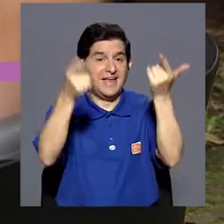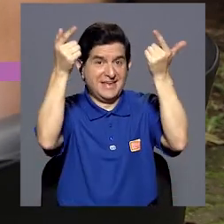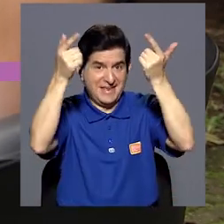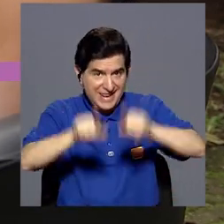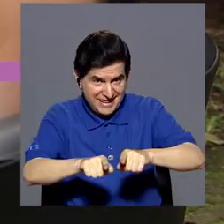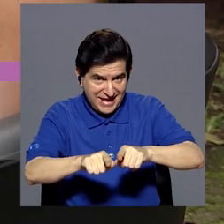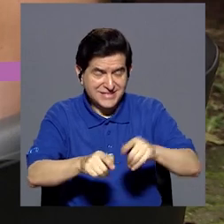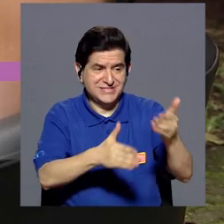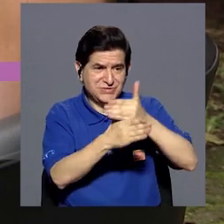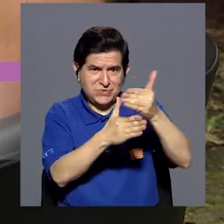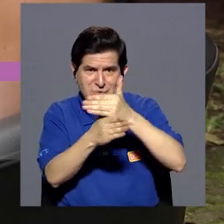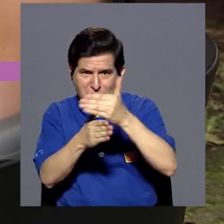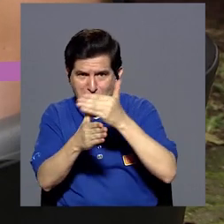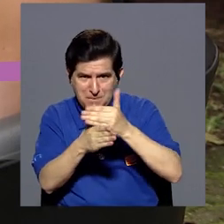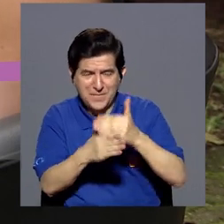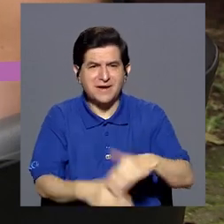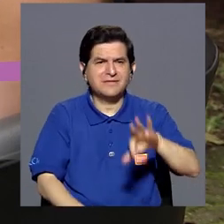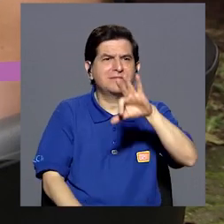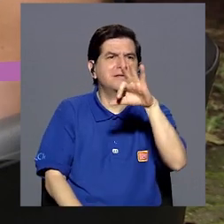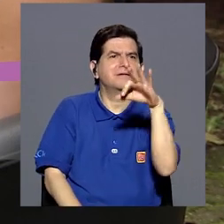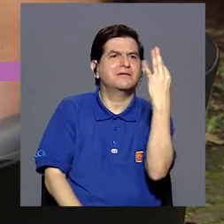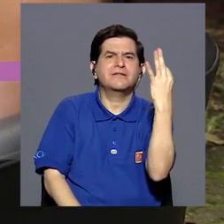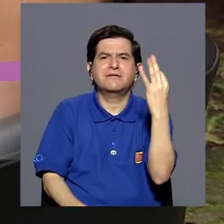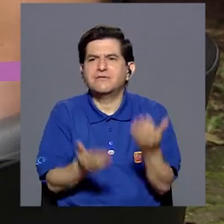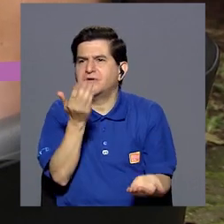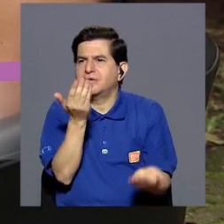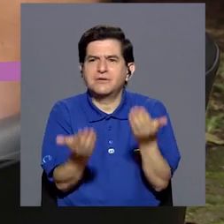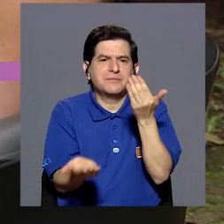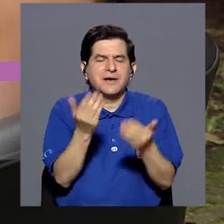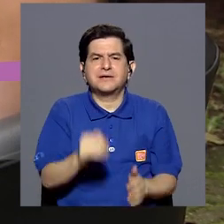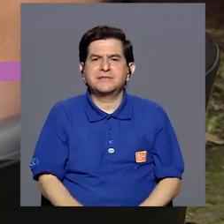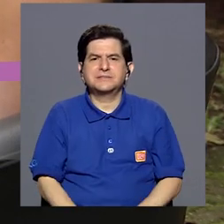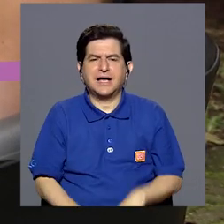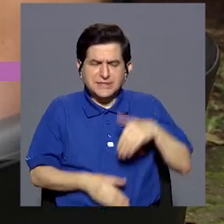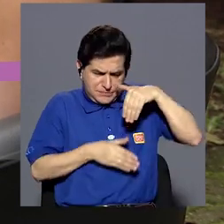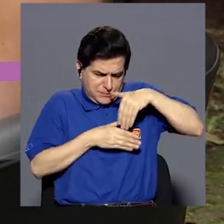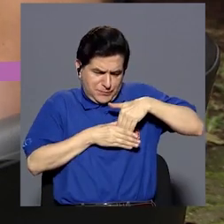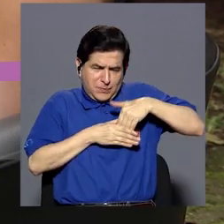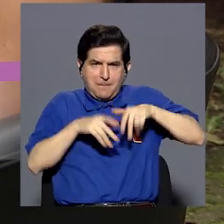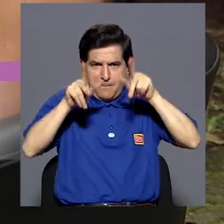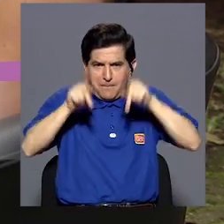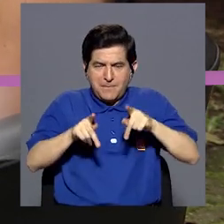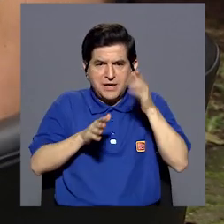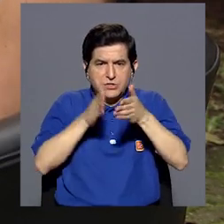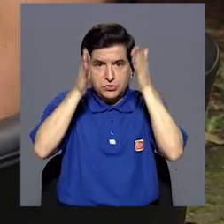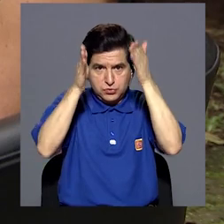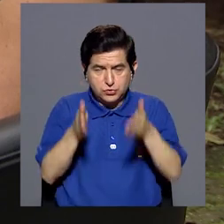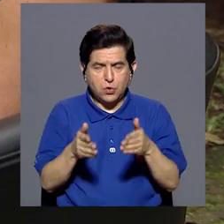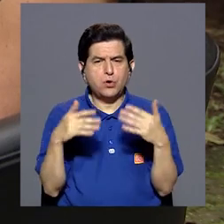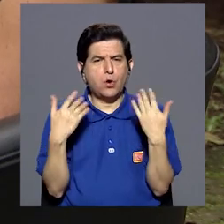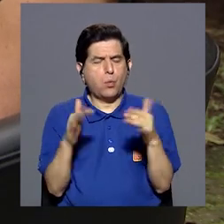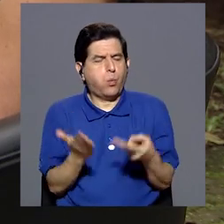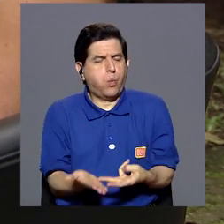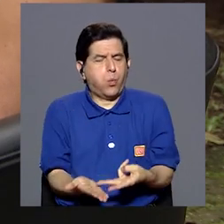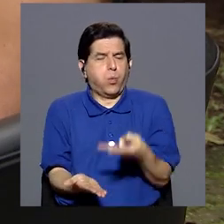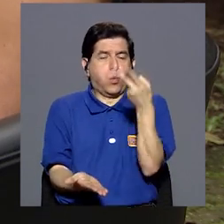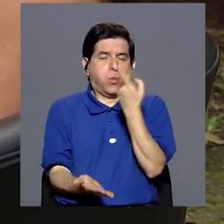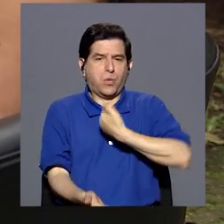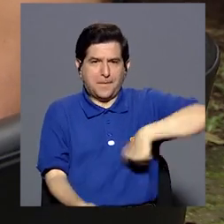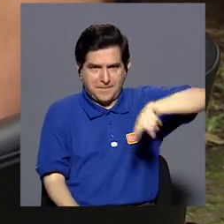el hecho de poder compartir ya de una forma más íntima con las personas cuidadoras ha sido súper